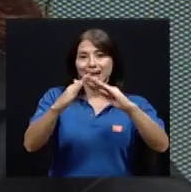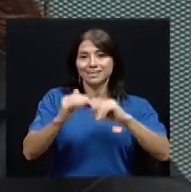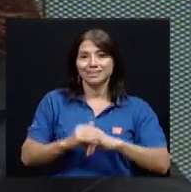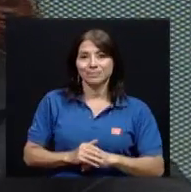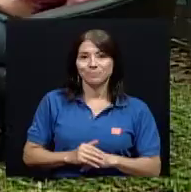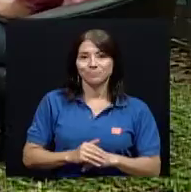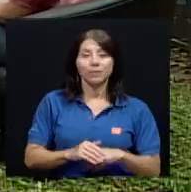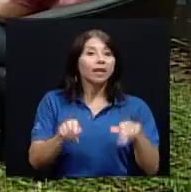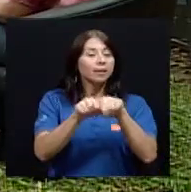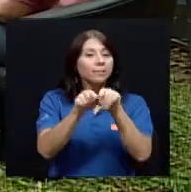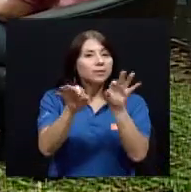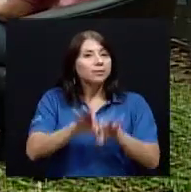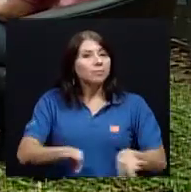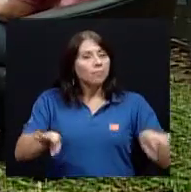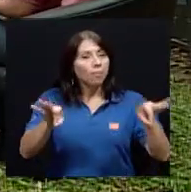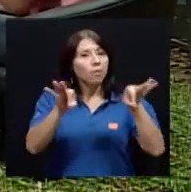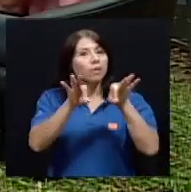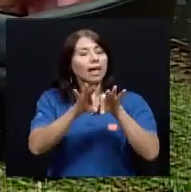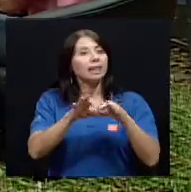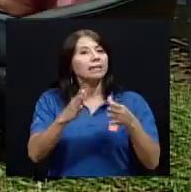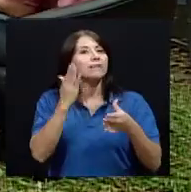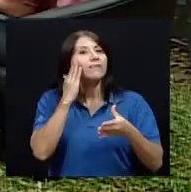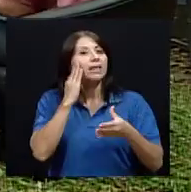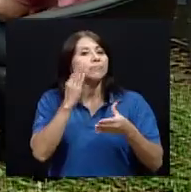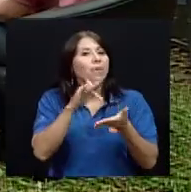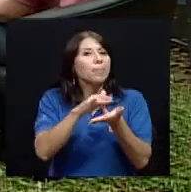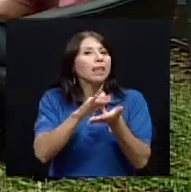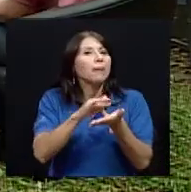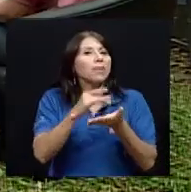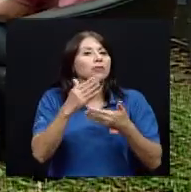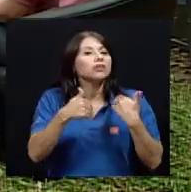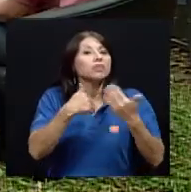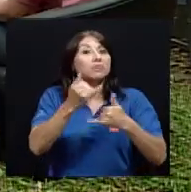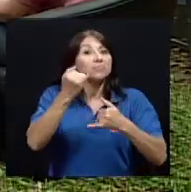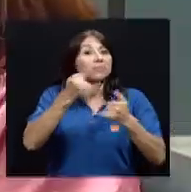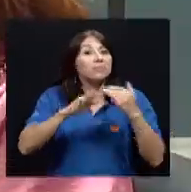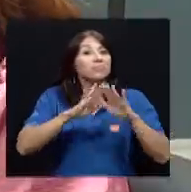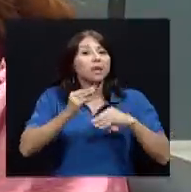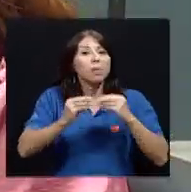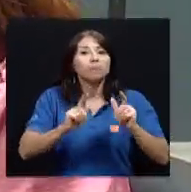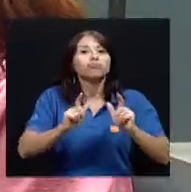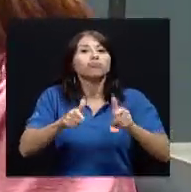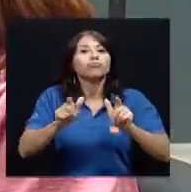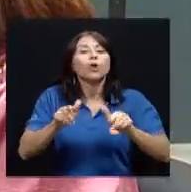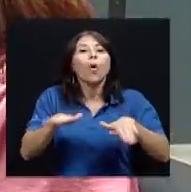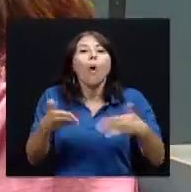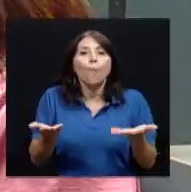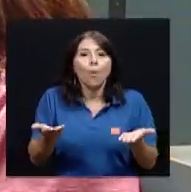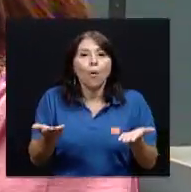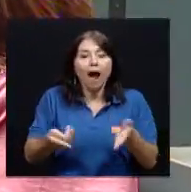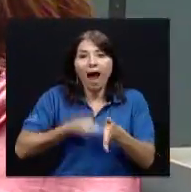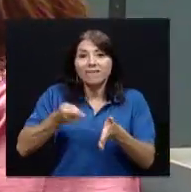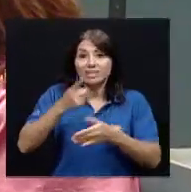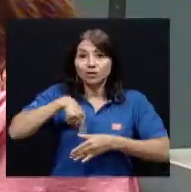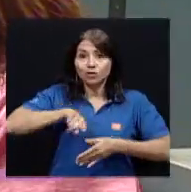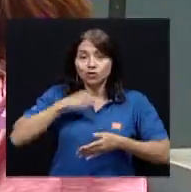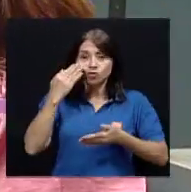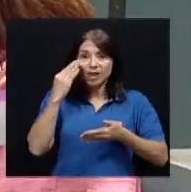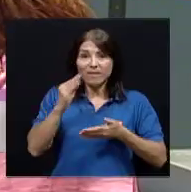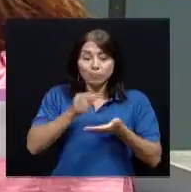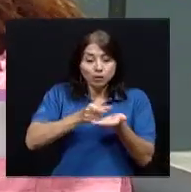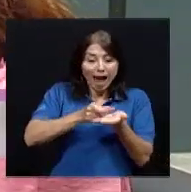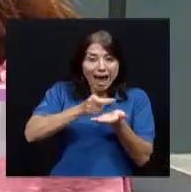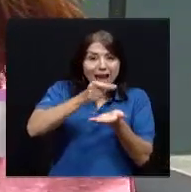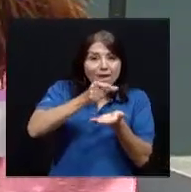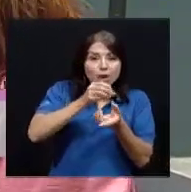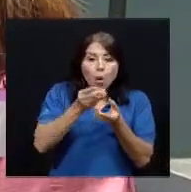casa y es también importante retomar el hecho de cómo desechar esos medicamentos doctora porque en ocasiones no sabemos cómo botar ese jarabe